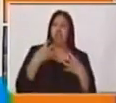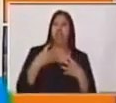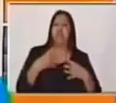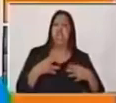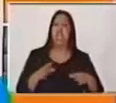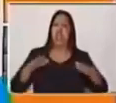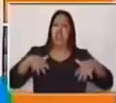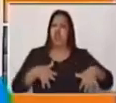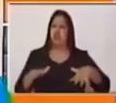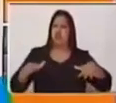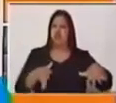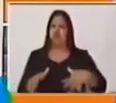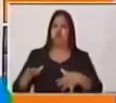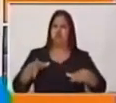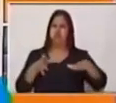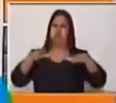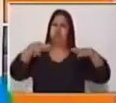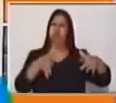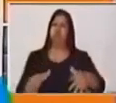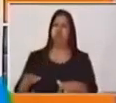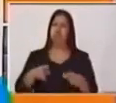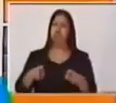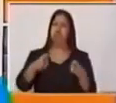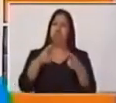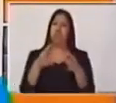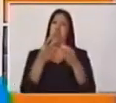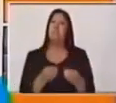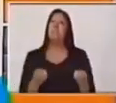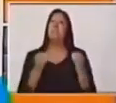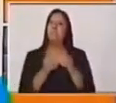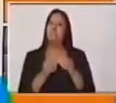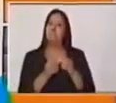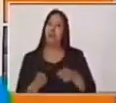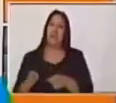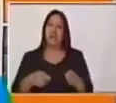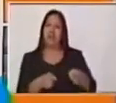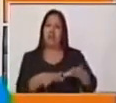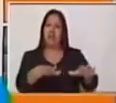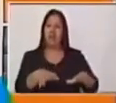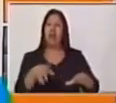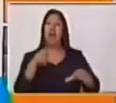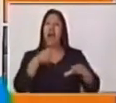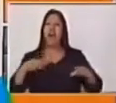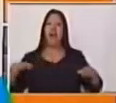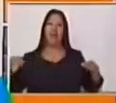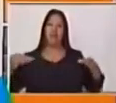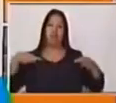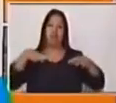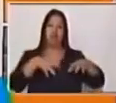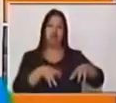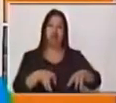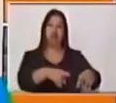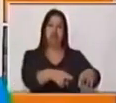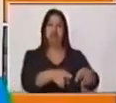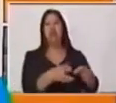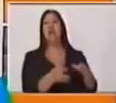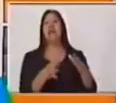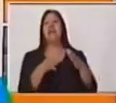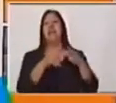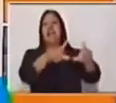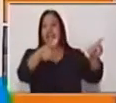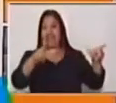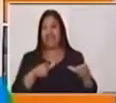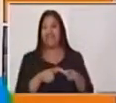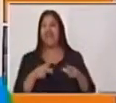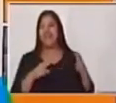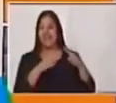y formaron unas corrientes por toda la región que dieron lugar al lago de Atitlán. El viento que hoy en día sigue